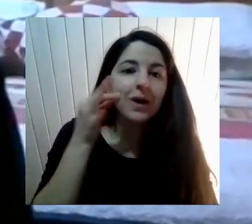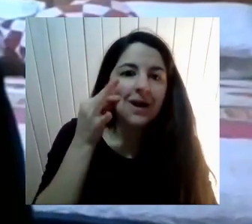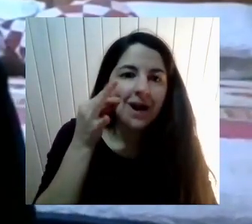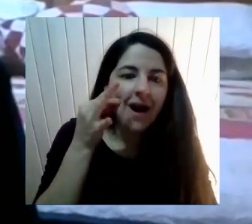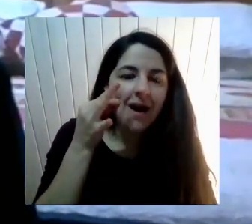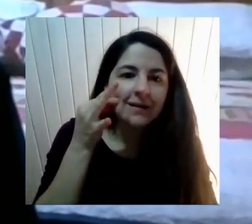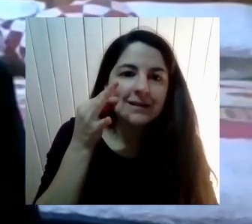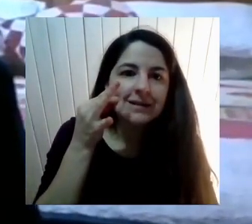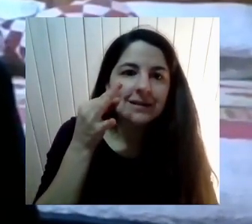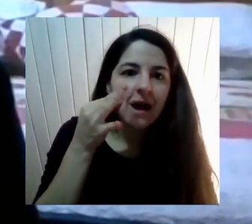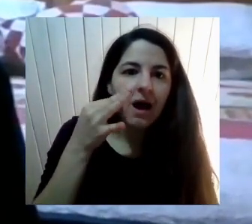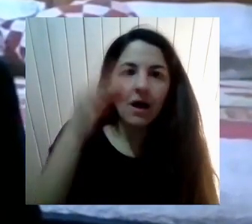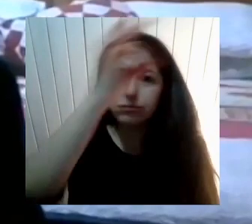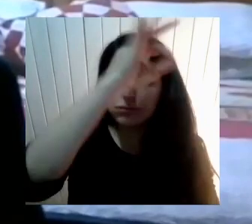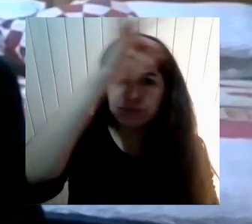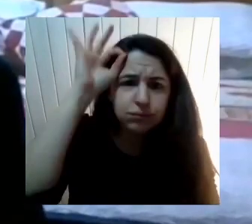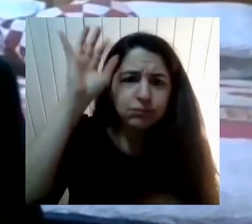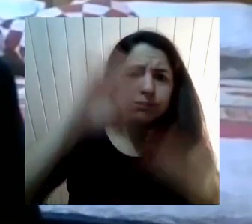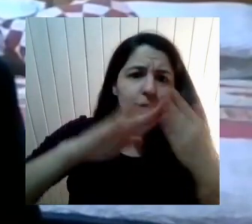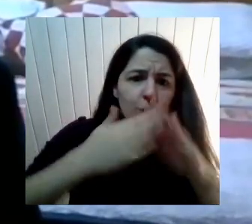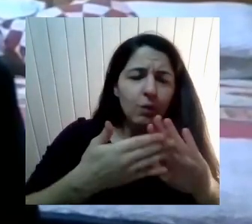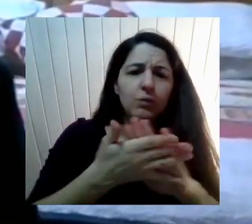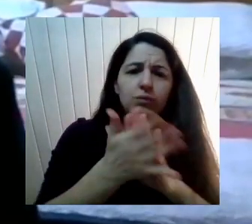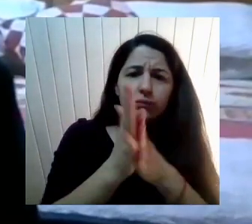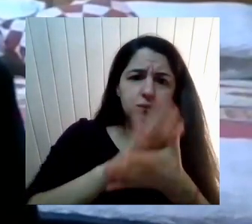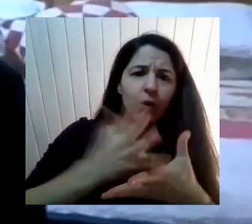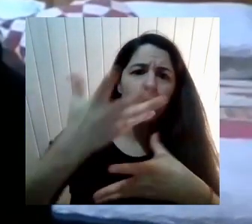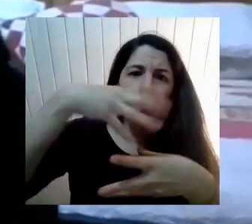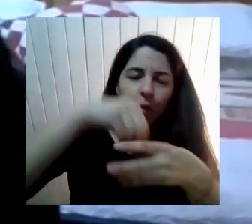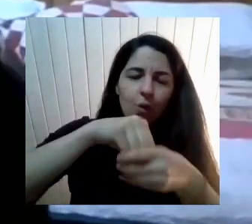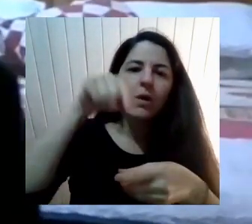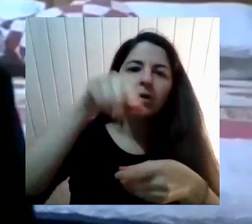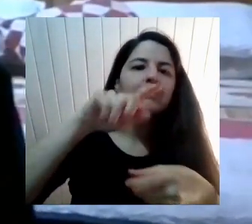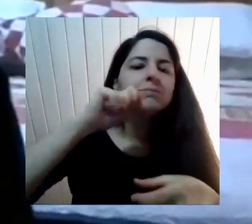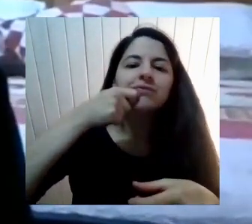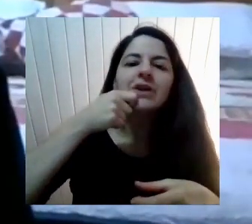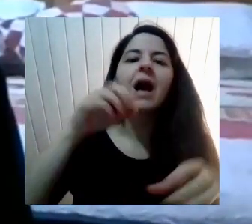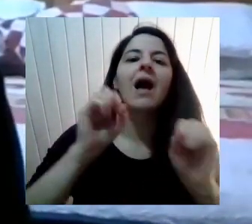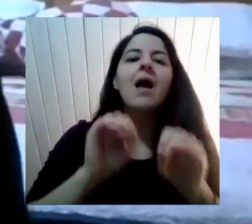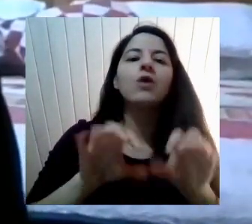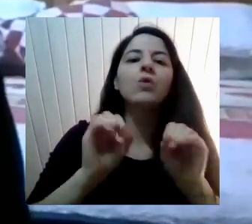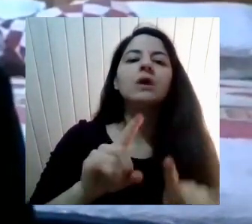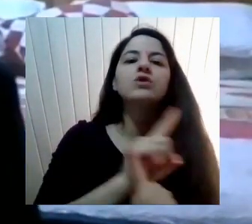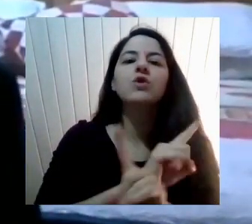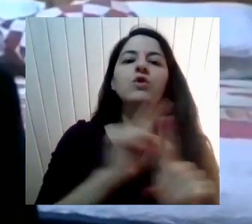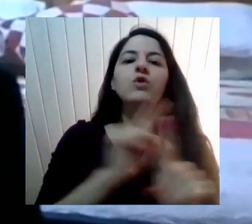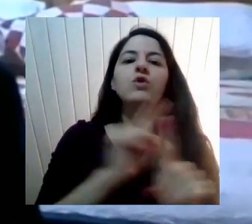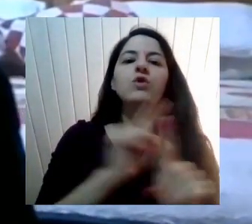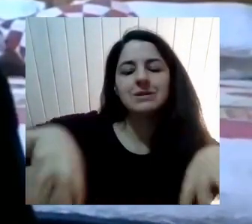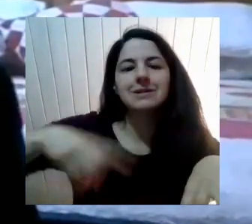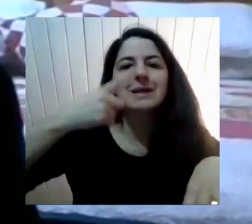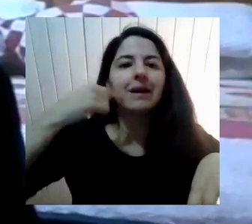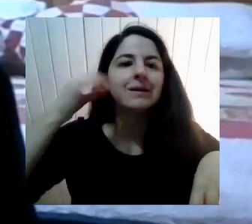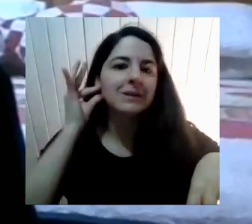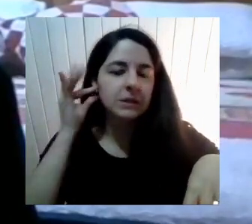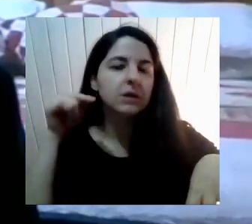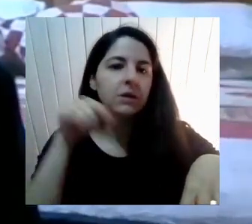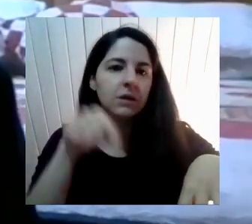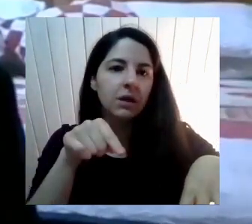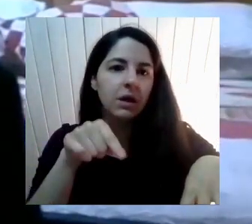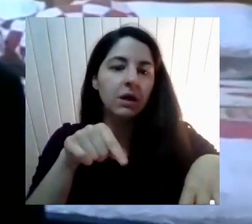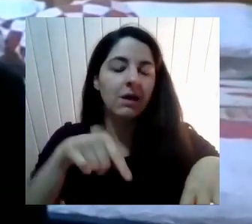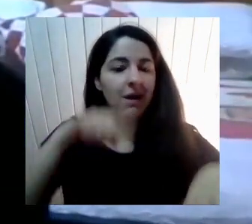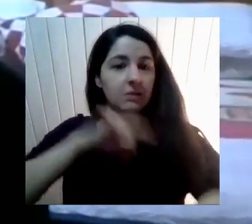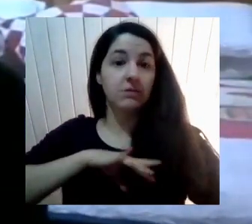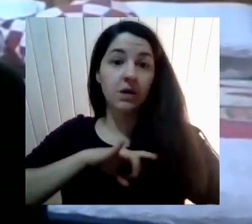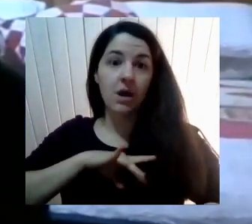que eso Sí que nos da Un escenario De una educación No sexista En un Chile Con una realidad Muy particular Porque